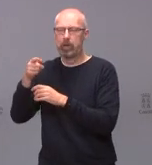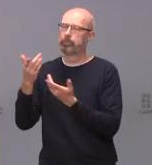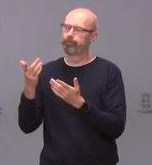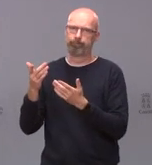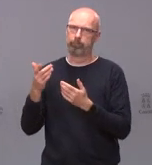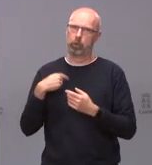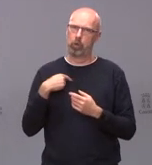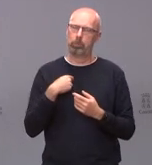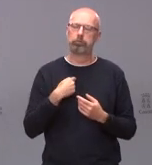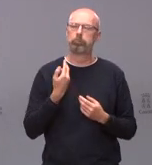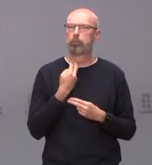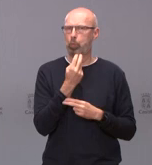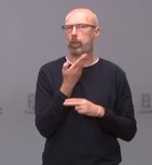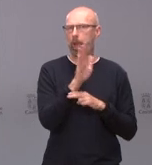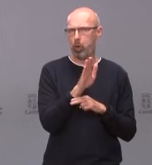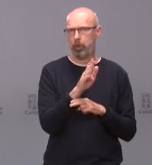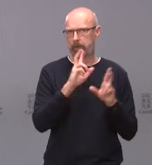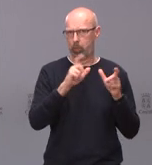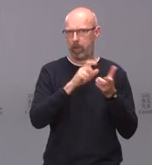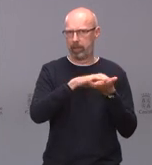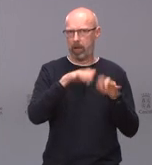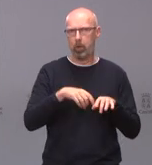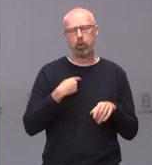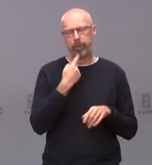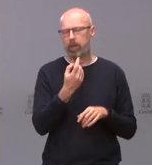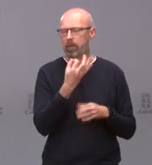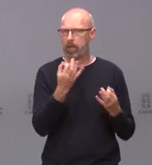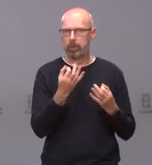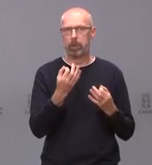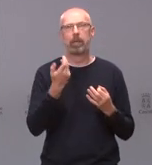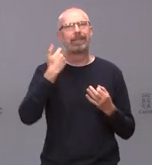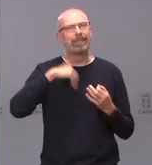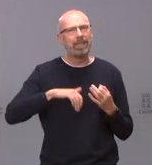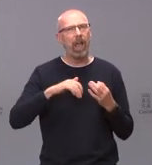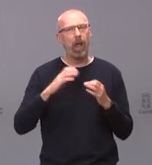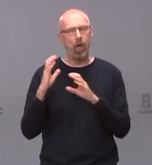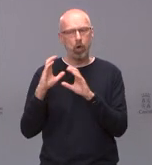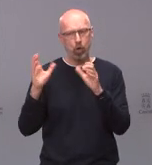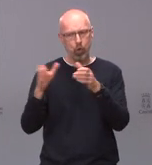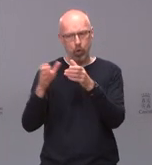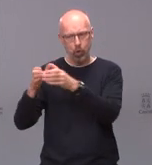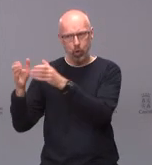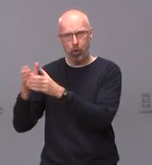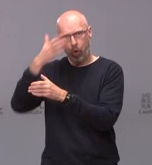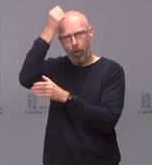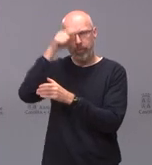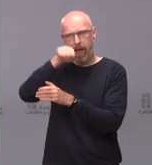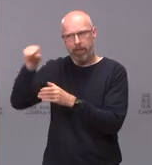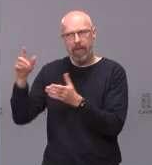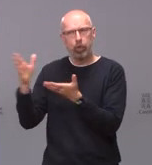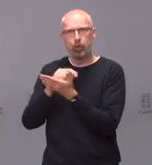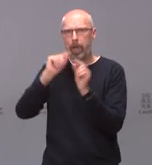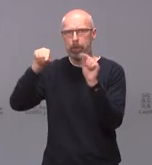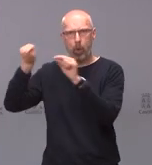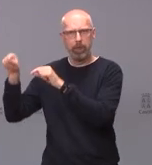obligado a decir lo siguiente hemos mantenido una reunión con todas las cofradías de todas las provincias con todas las juntas de cofradías